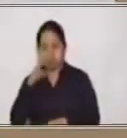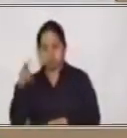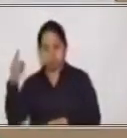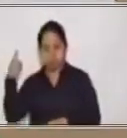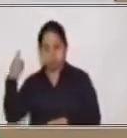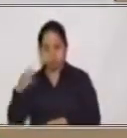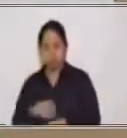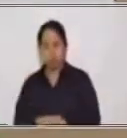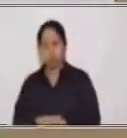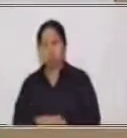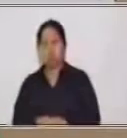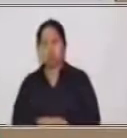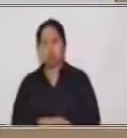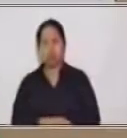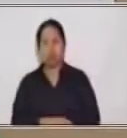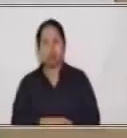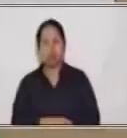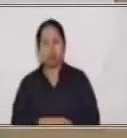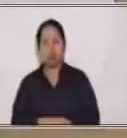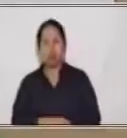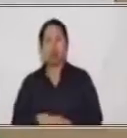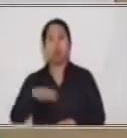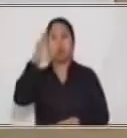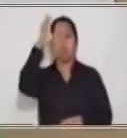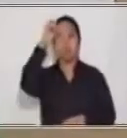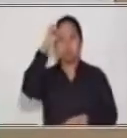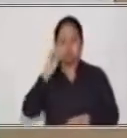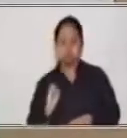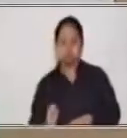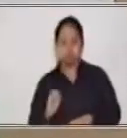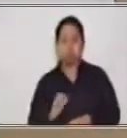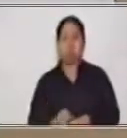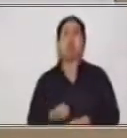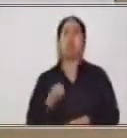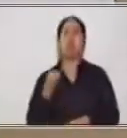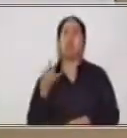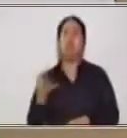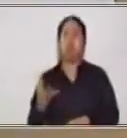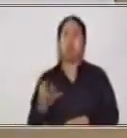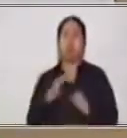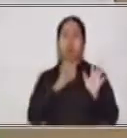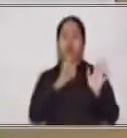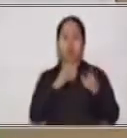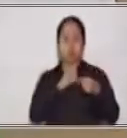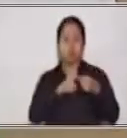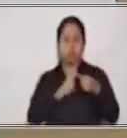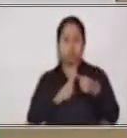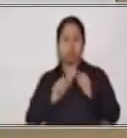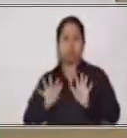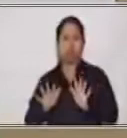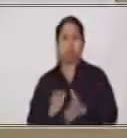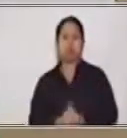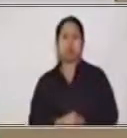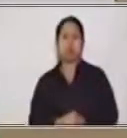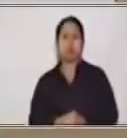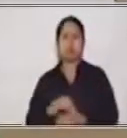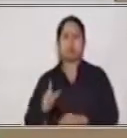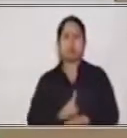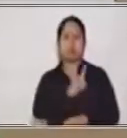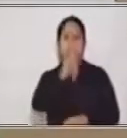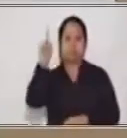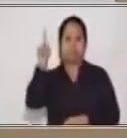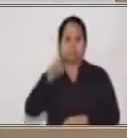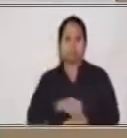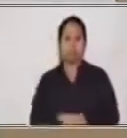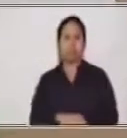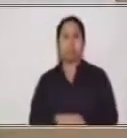este 0, y ya tenemos un 10. ¿Cuántos 8 caben en un 10? Es 1. 8